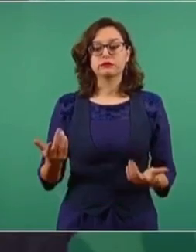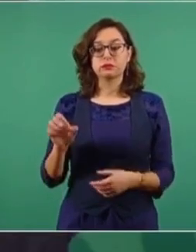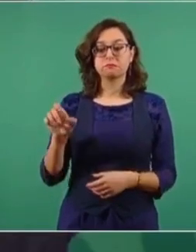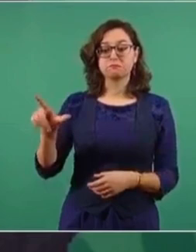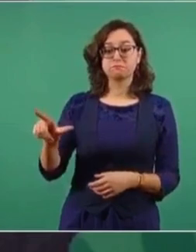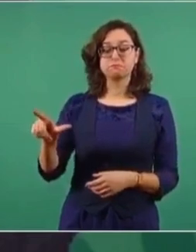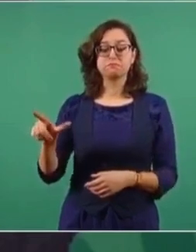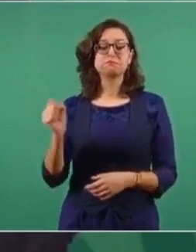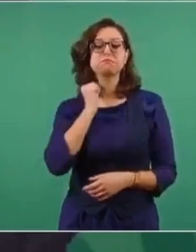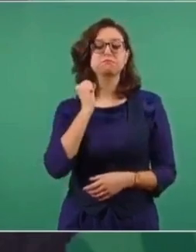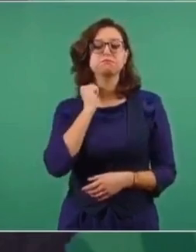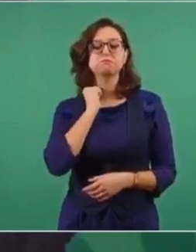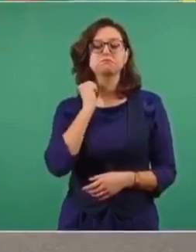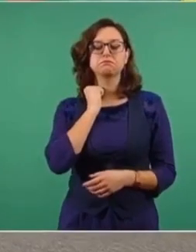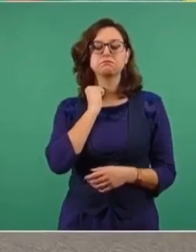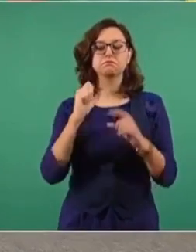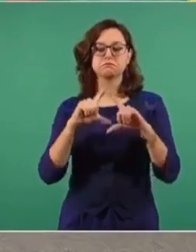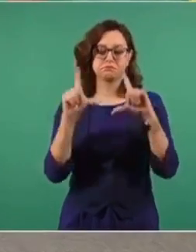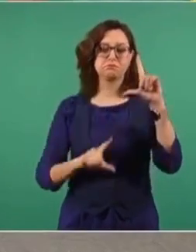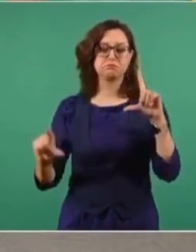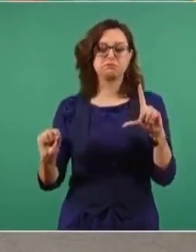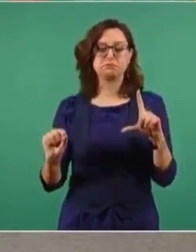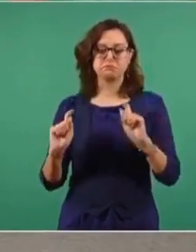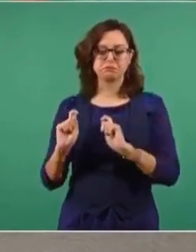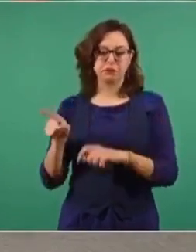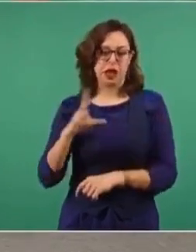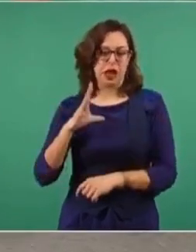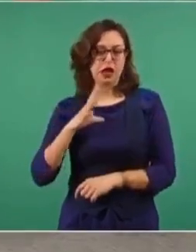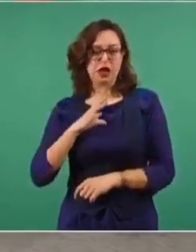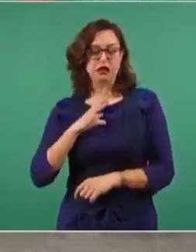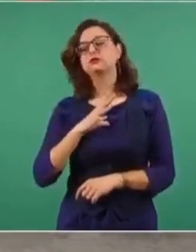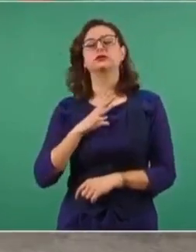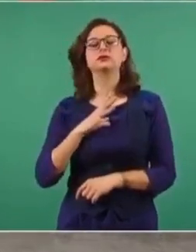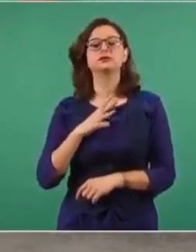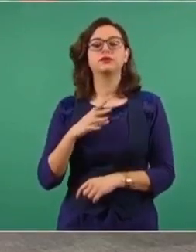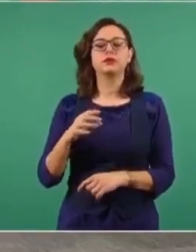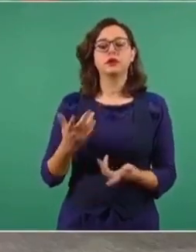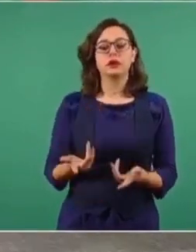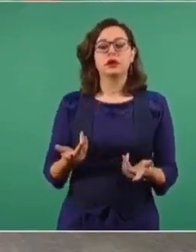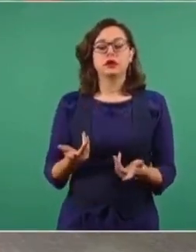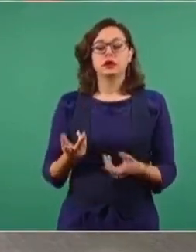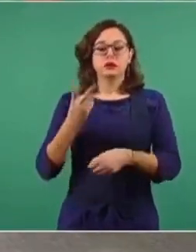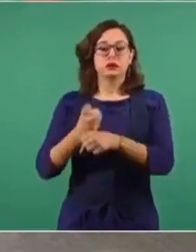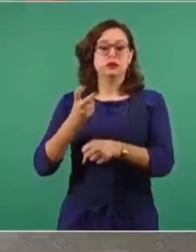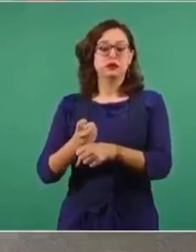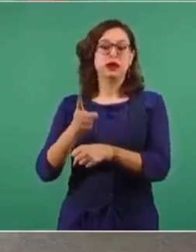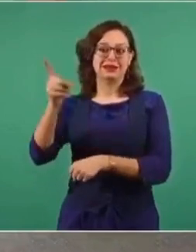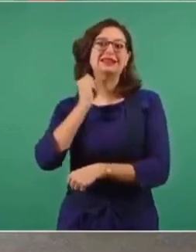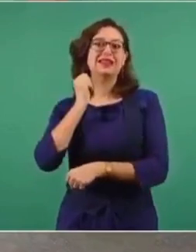República. Entonces, su suplente, que también es una persona de primera,